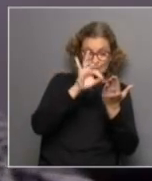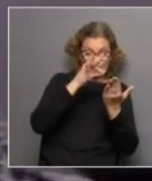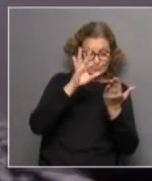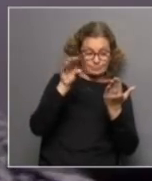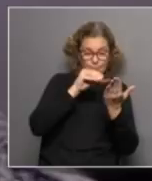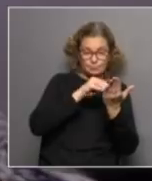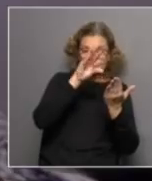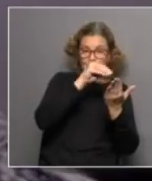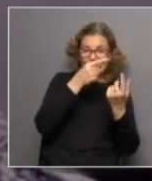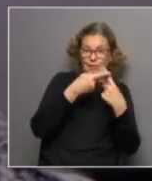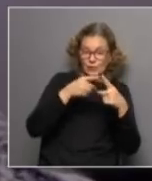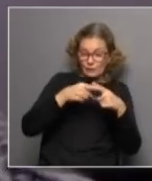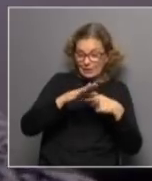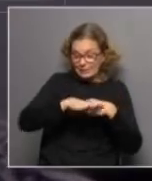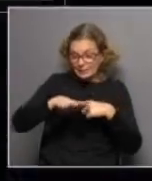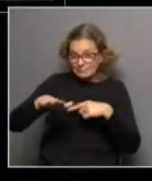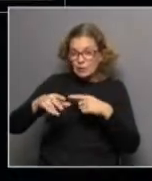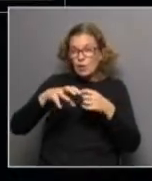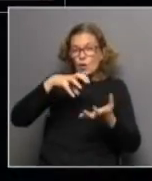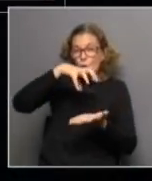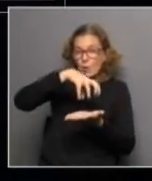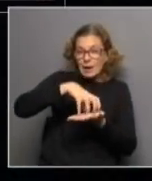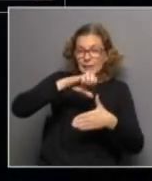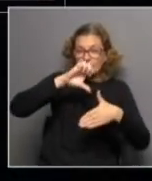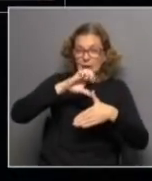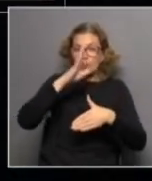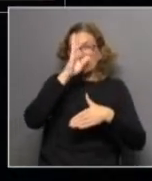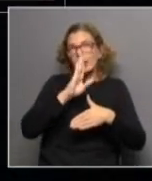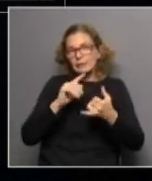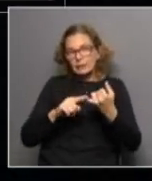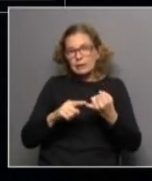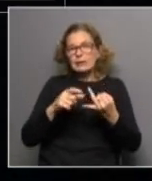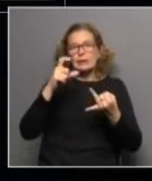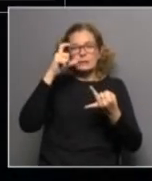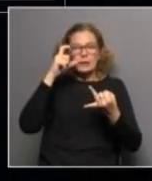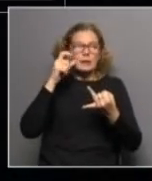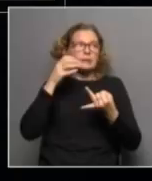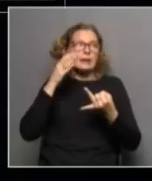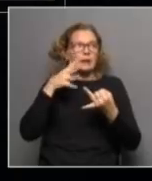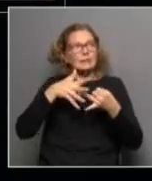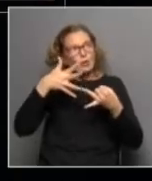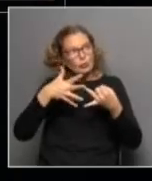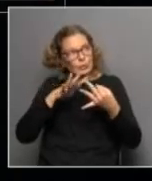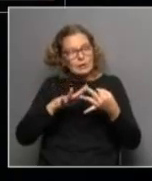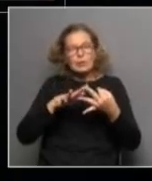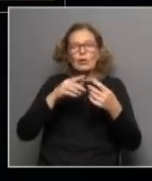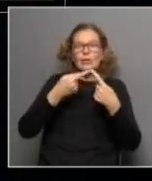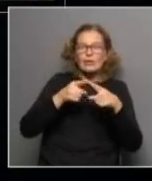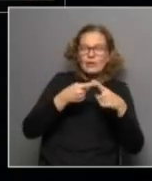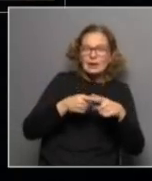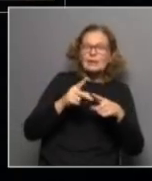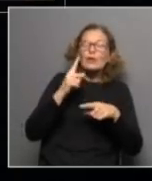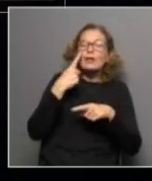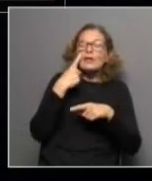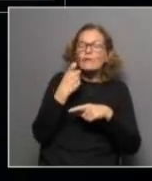regiones del mundo de varios niños en América Latina por ejemplo de Brasil pero de Estados Unidos etcétera etcétera y lo que se vio